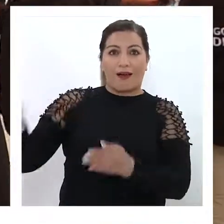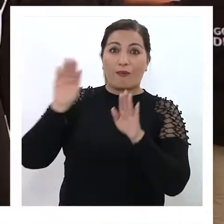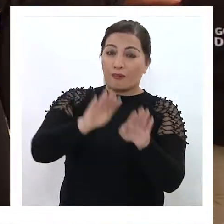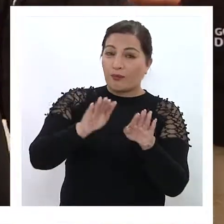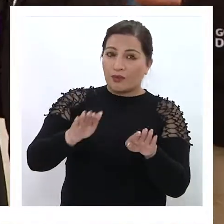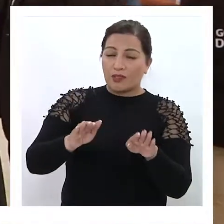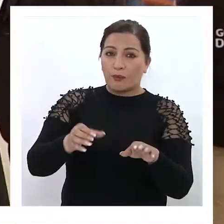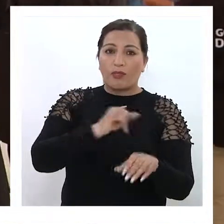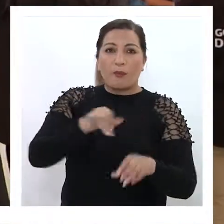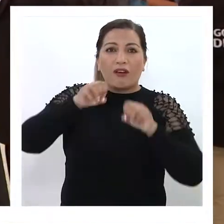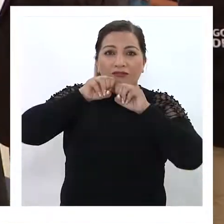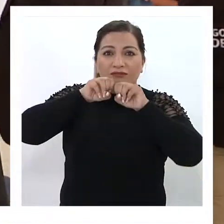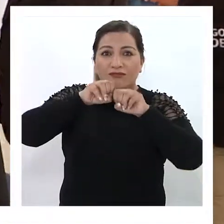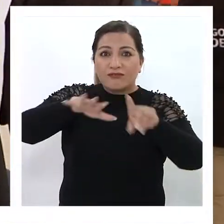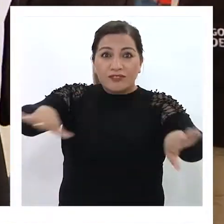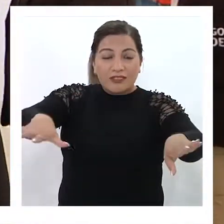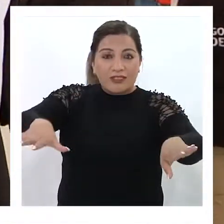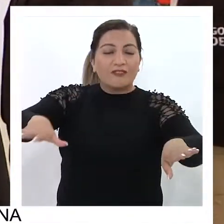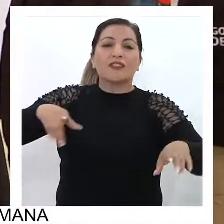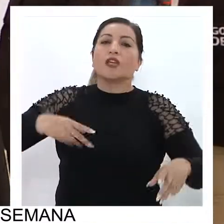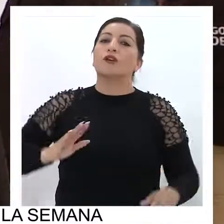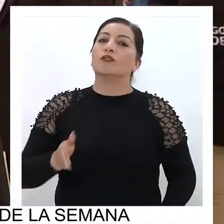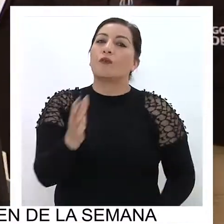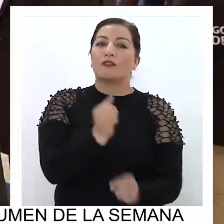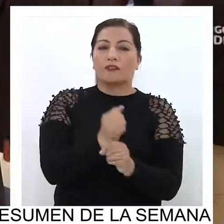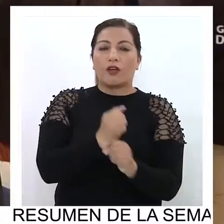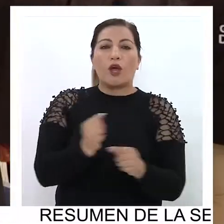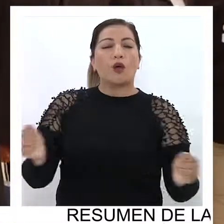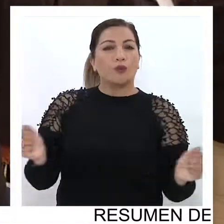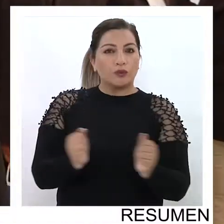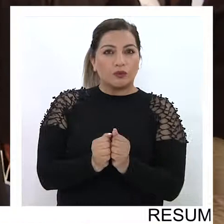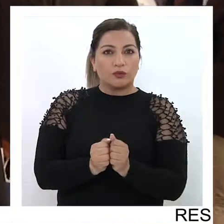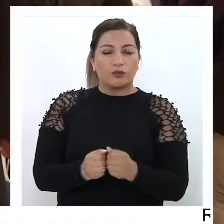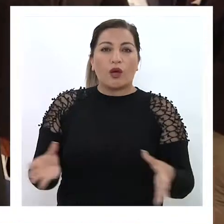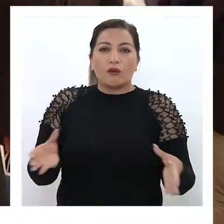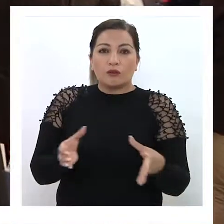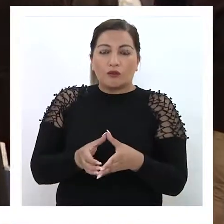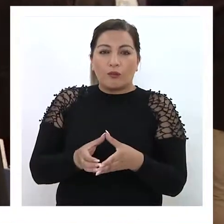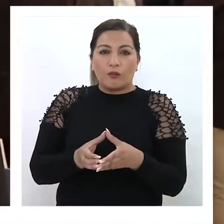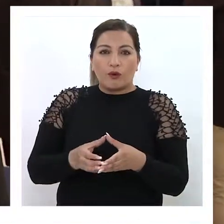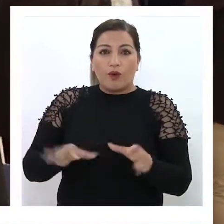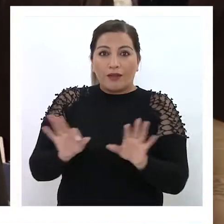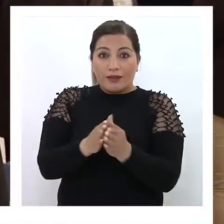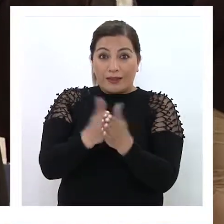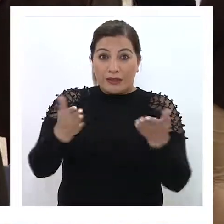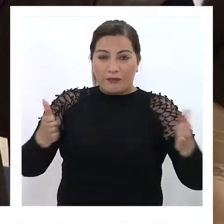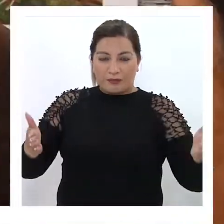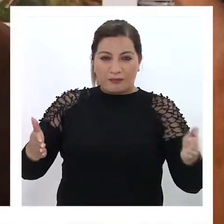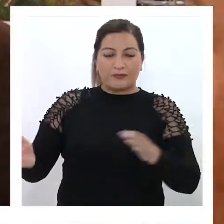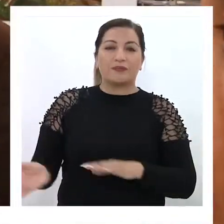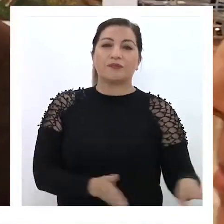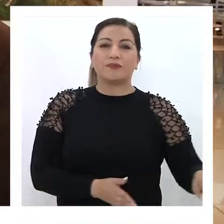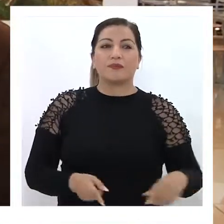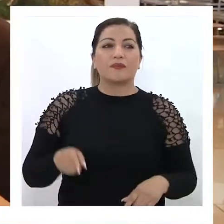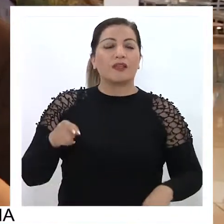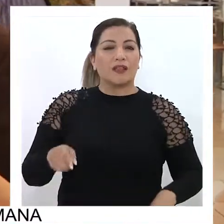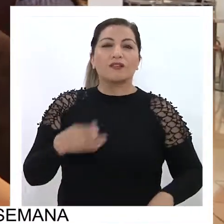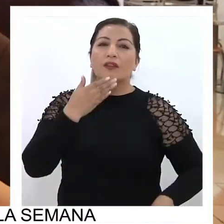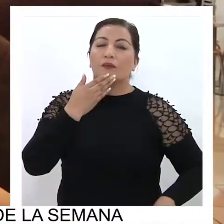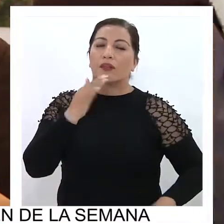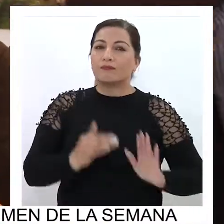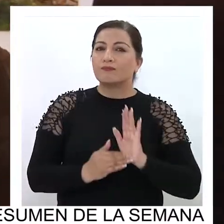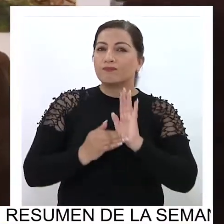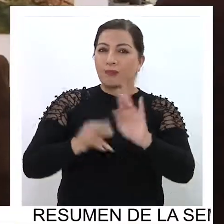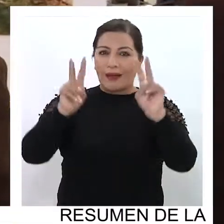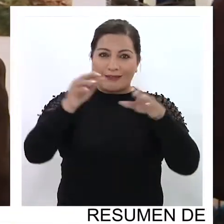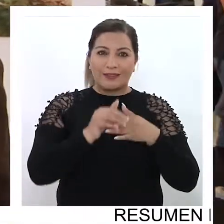apoyamos, que vamos a difundir y que vamos a seguir trabajando junto al equipo de esta guía que ha tenido muy buenos resultados. Creo que esto pone en valor justamente